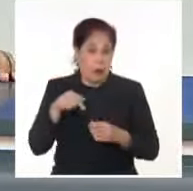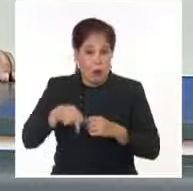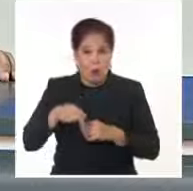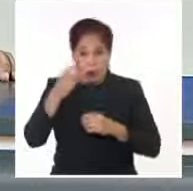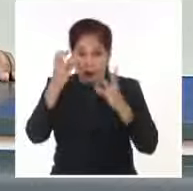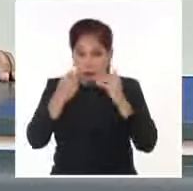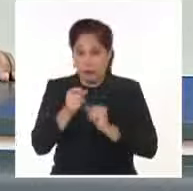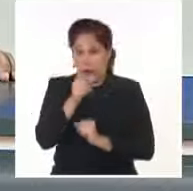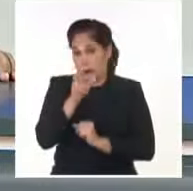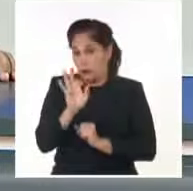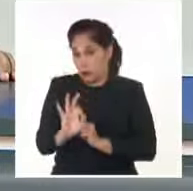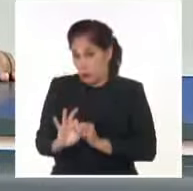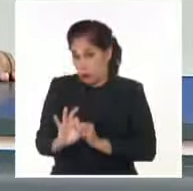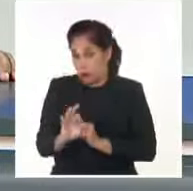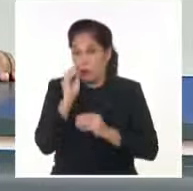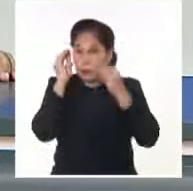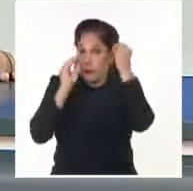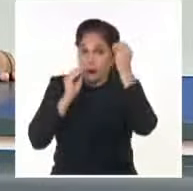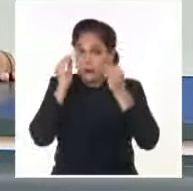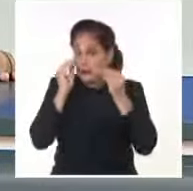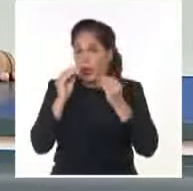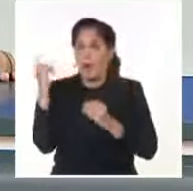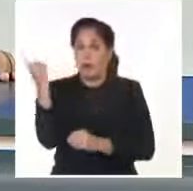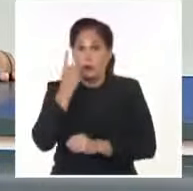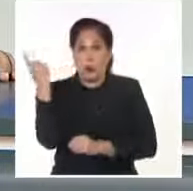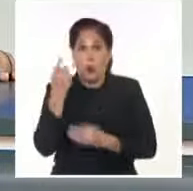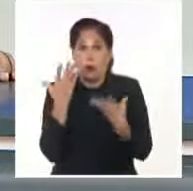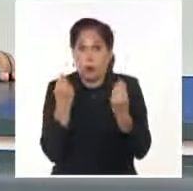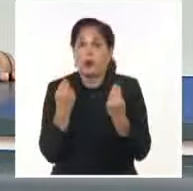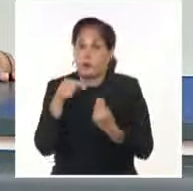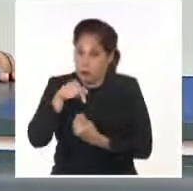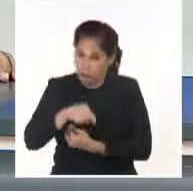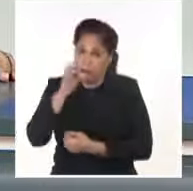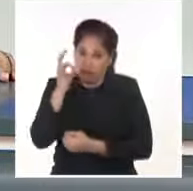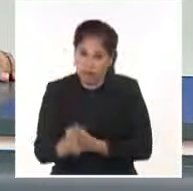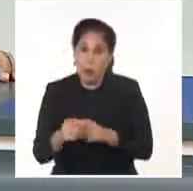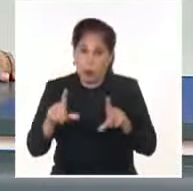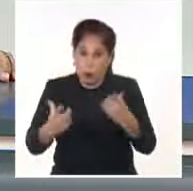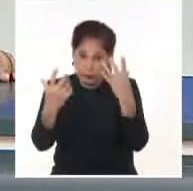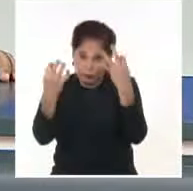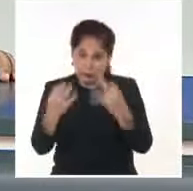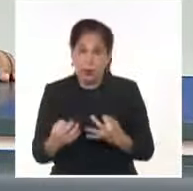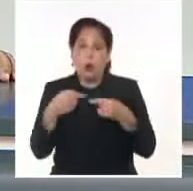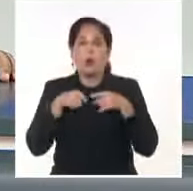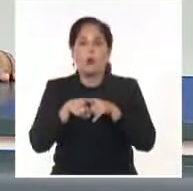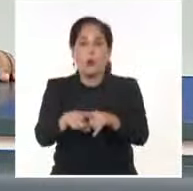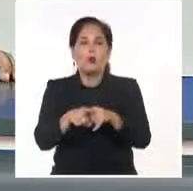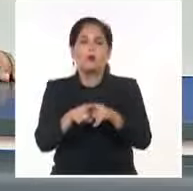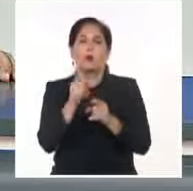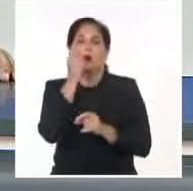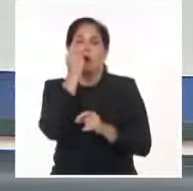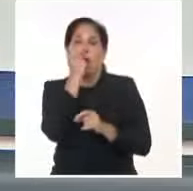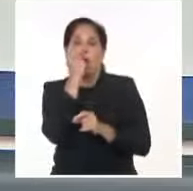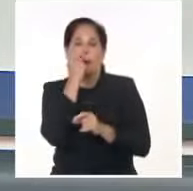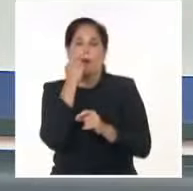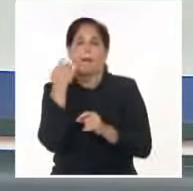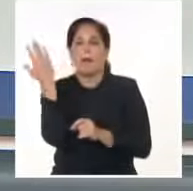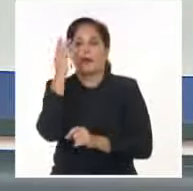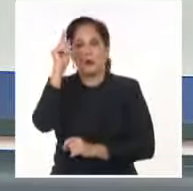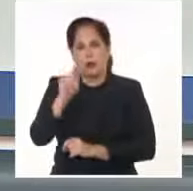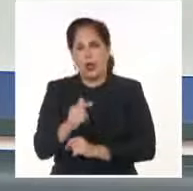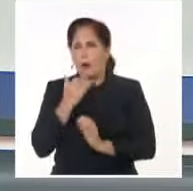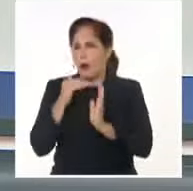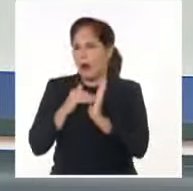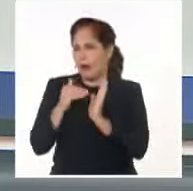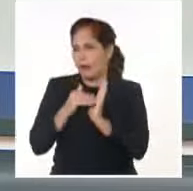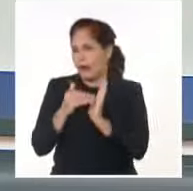actual temporada que se presagiaba activa y evidentemente lo está haciendo, nos acompaña hoy el máster en ciencias Elier Pila. Muy buenas tardes